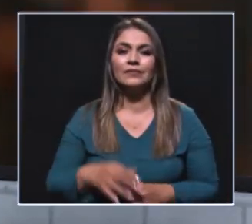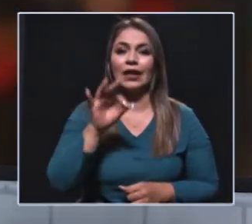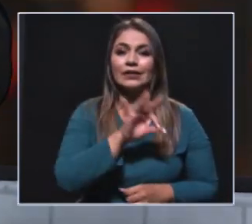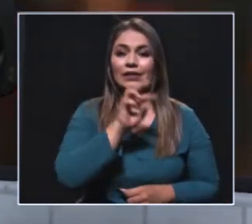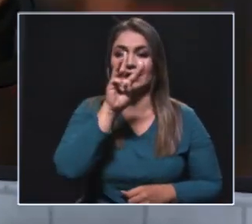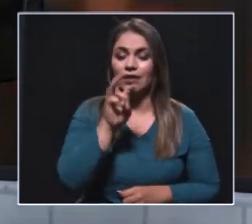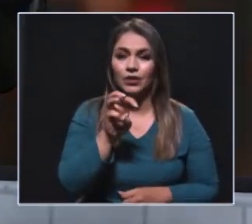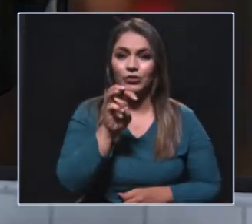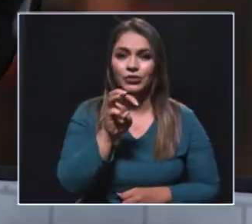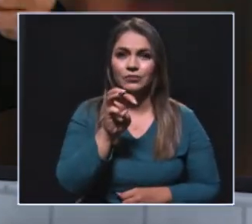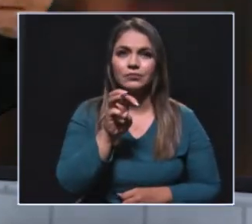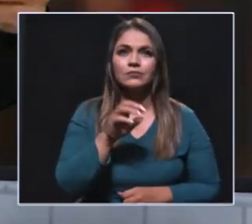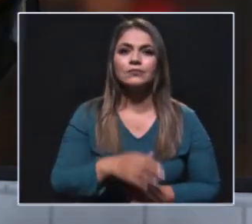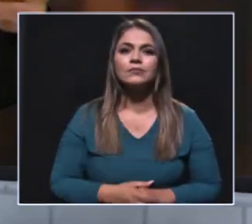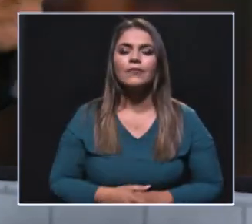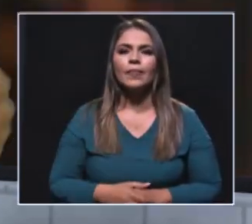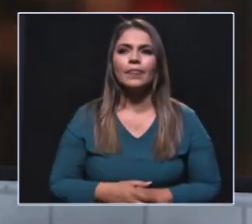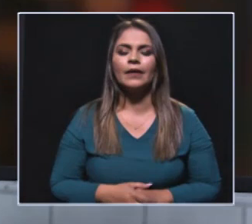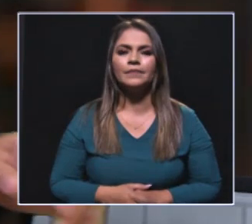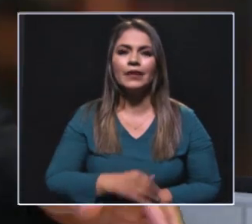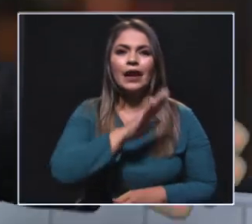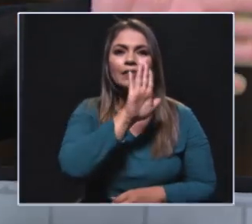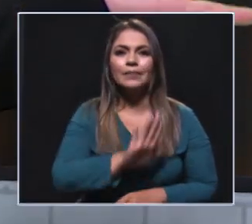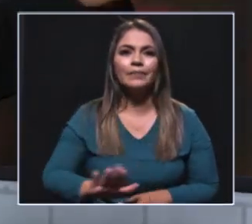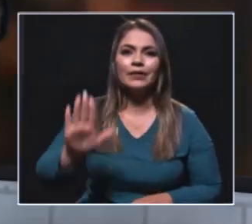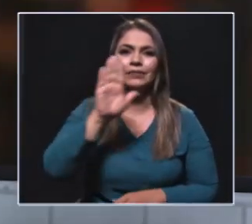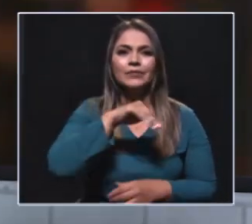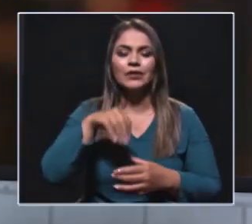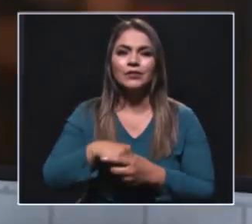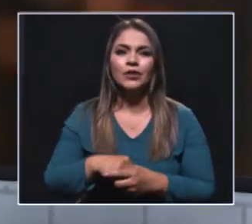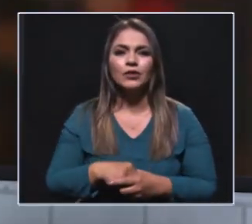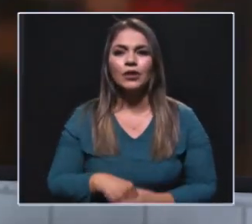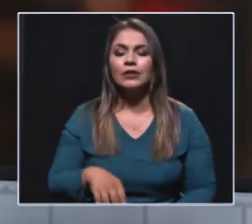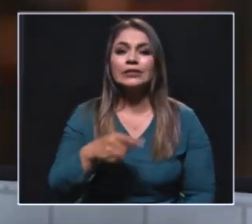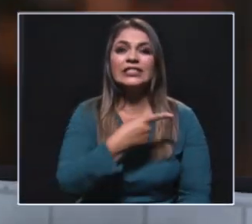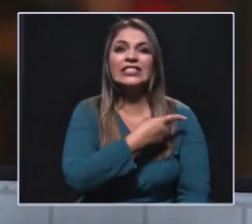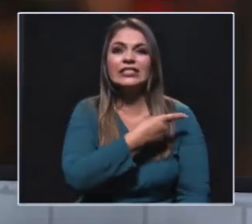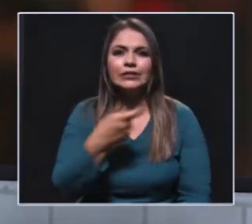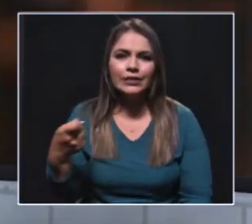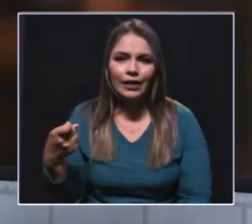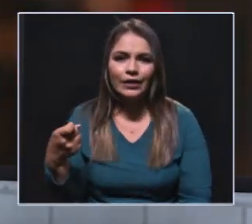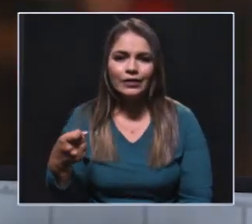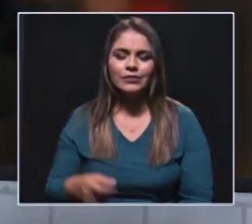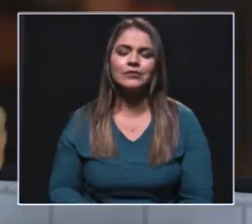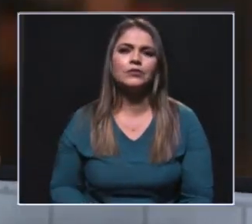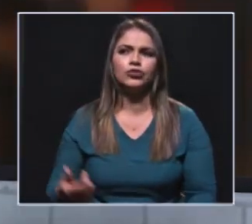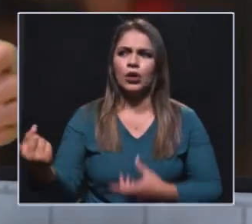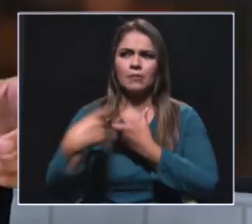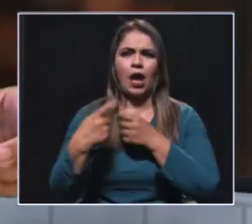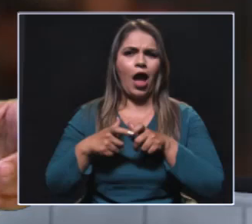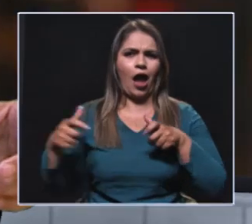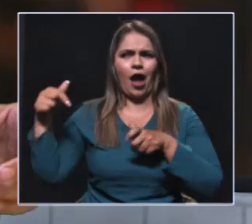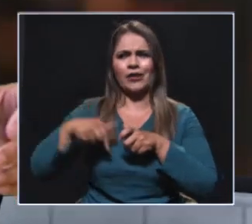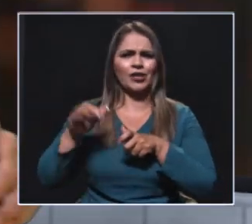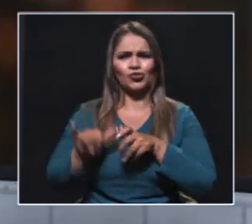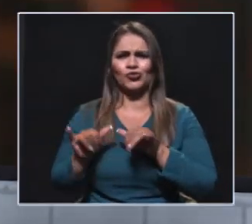38 van a ser más de 100 en el Departamento de Antioquia, porque no todas están en nuestra escuela. Claro. Yo estuve en el Bajo Cauca dictando una